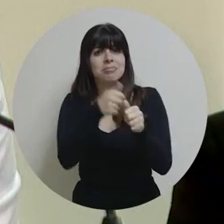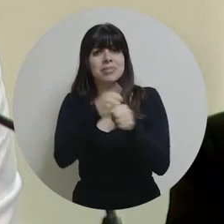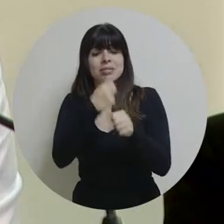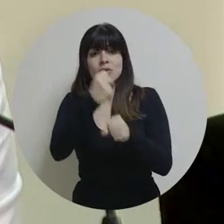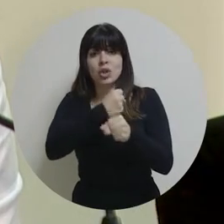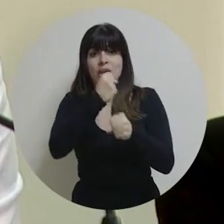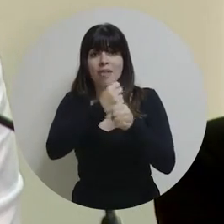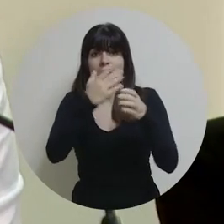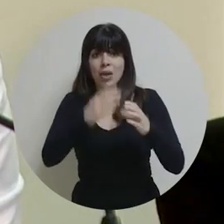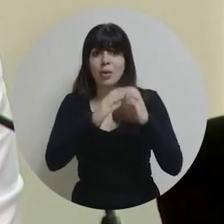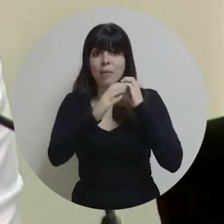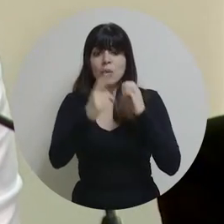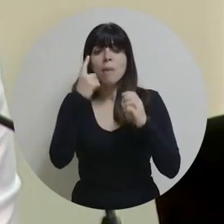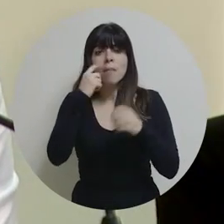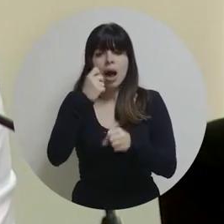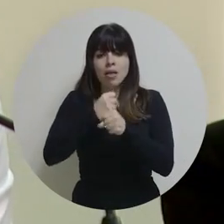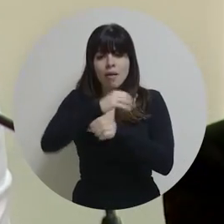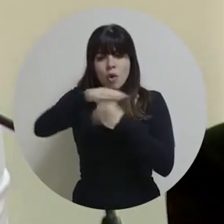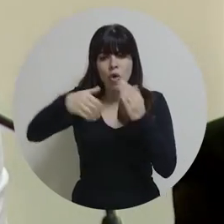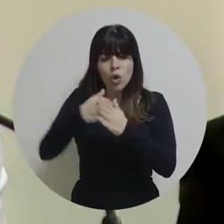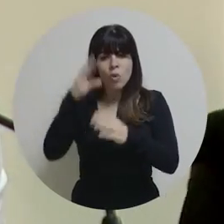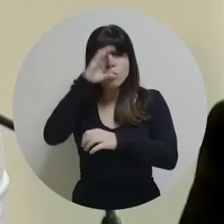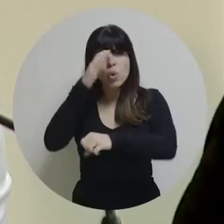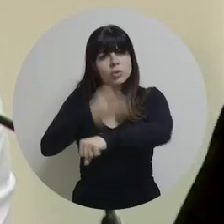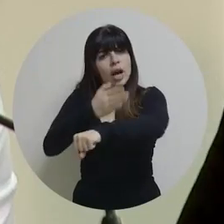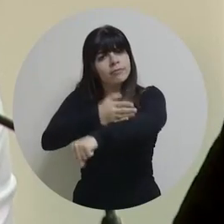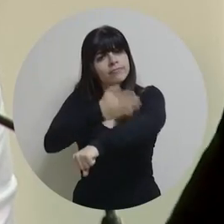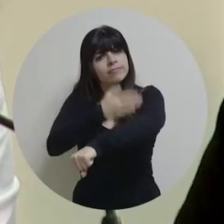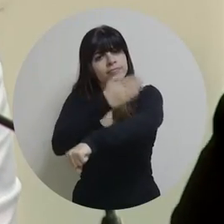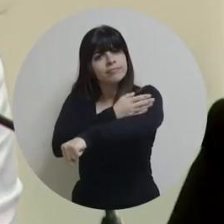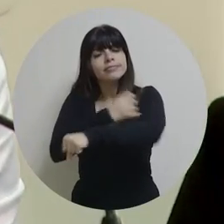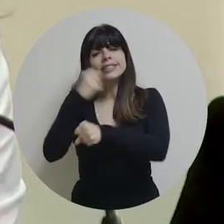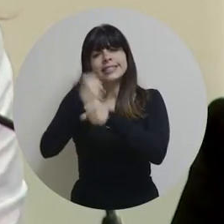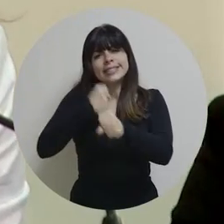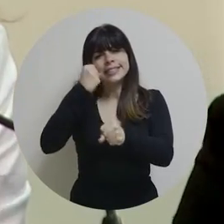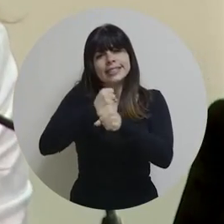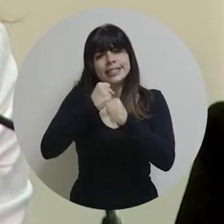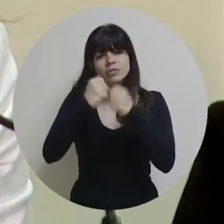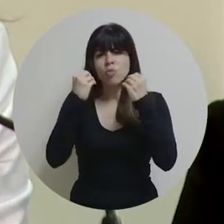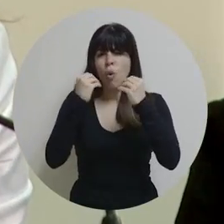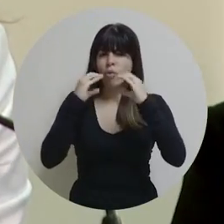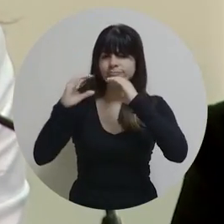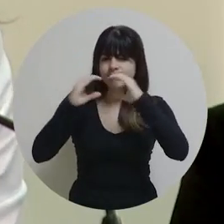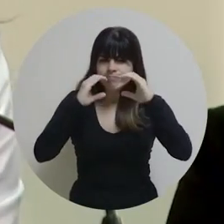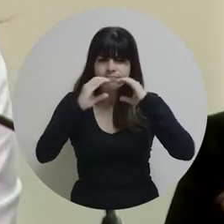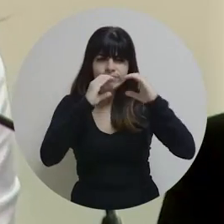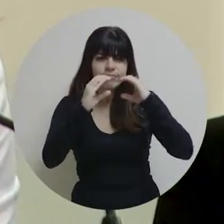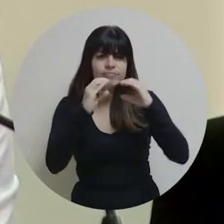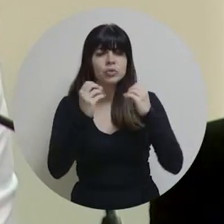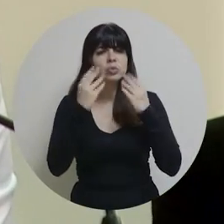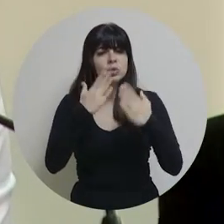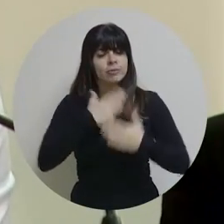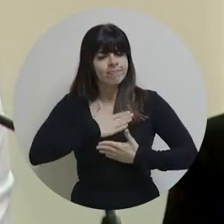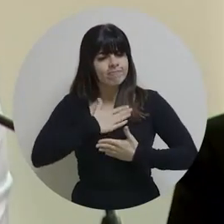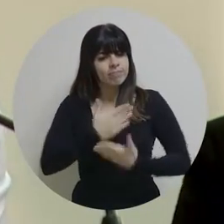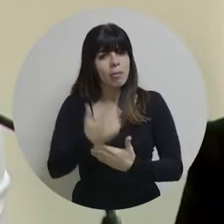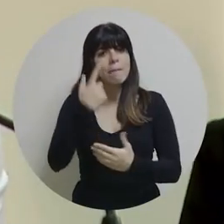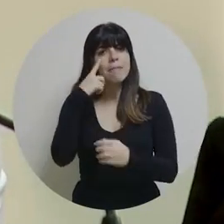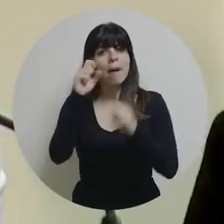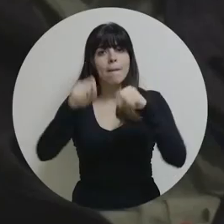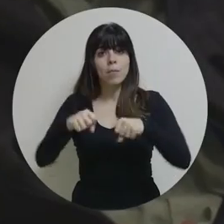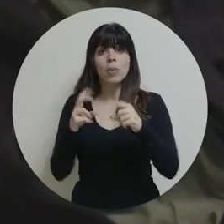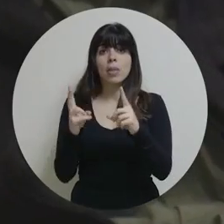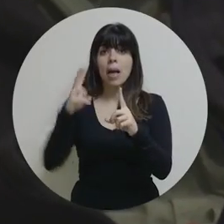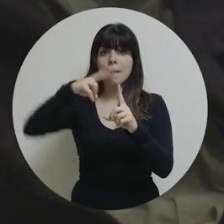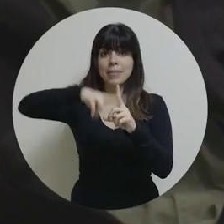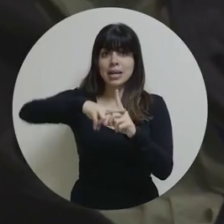los mismos operadores para trabajar este proceso de forma progresiva y trabajando con muchísima comunicación y muchísima vehemencia para la